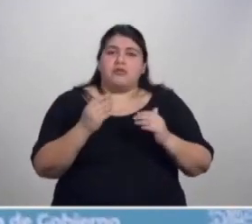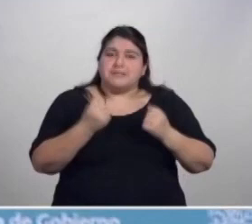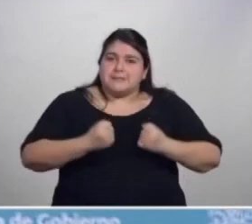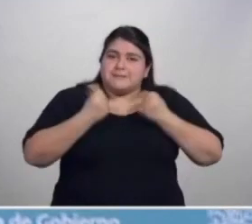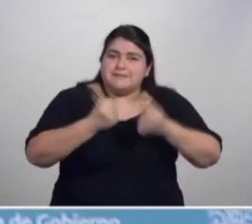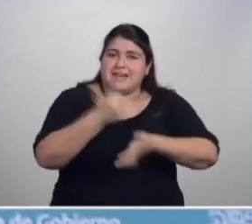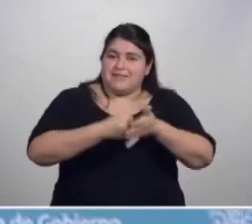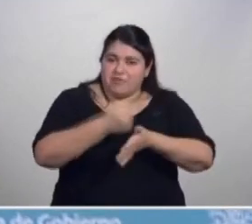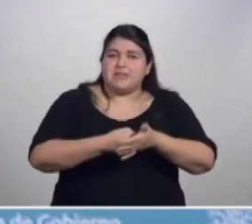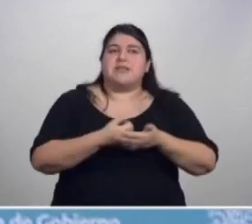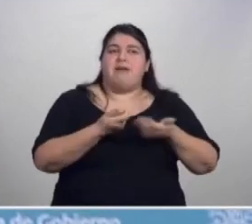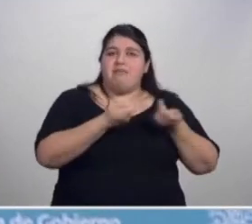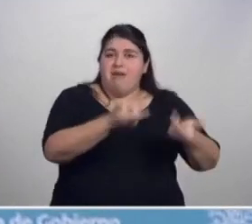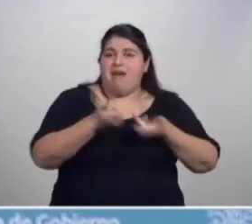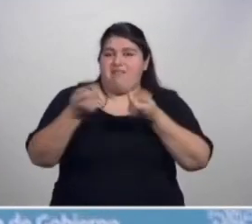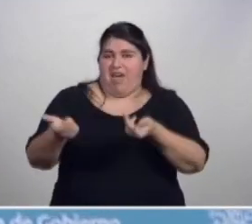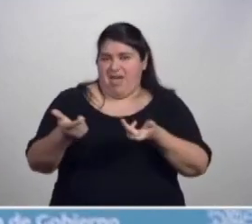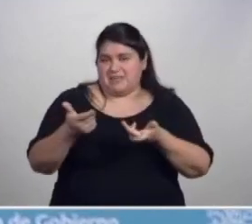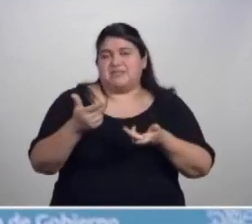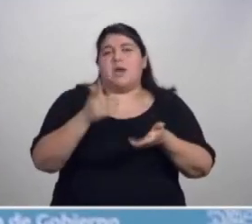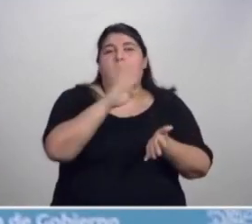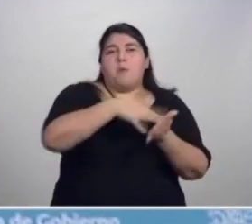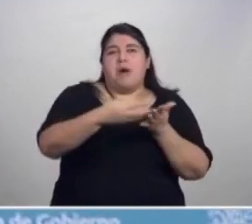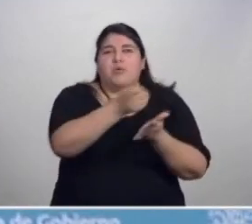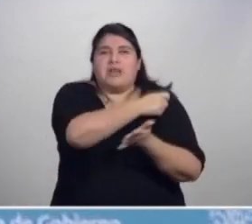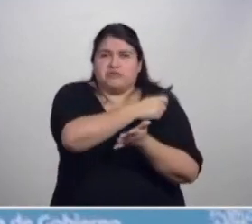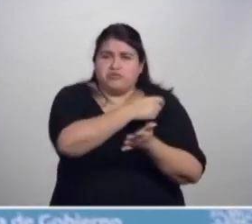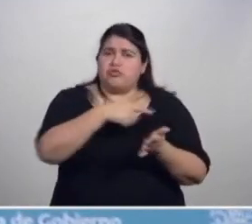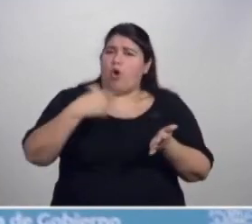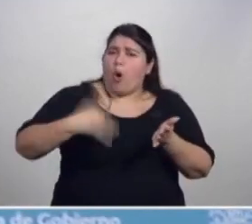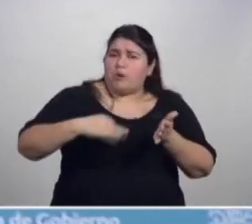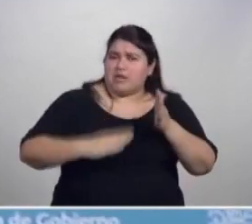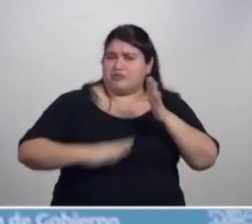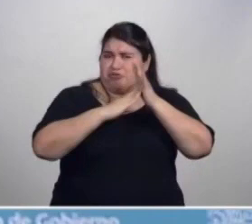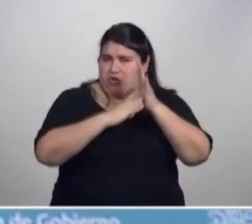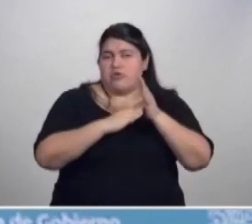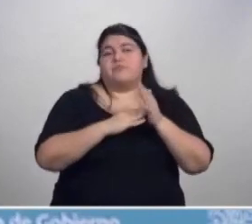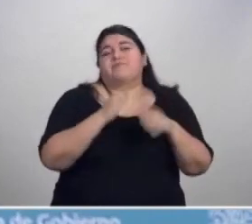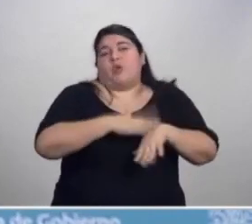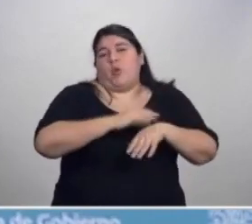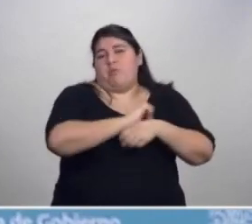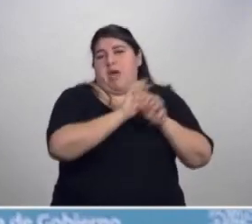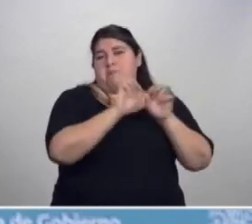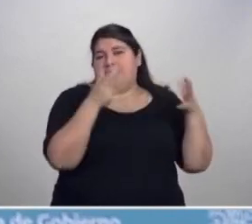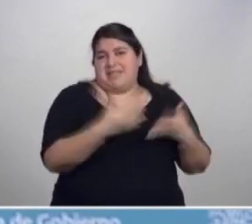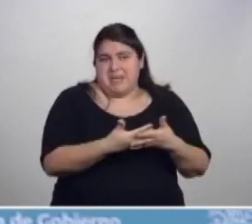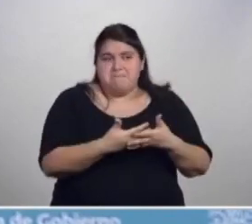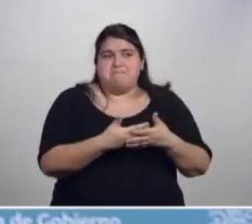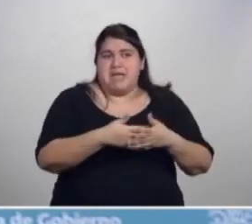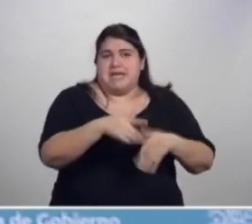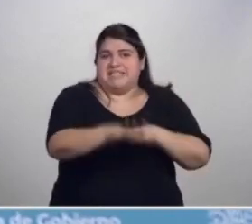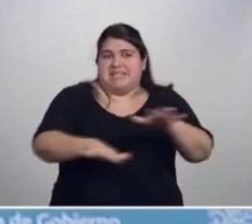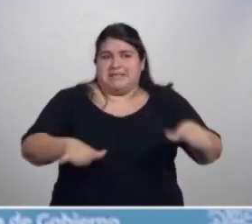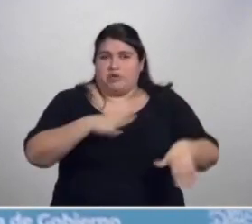para reforzar el calendario de vacunación habitual que debido a la pandemia viene flojo. Así que